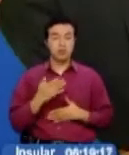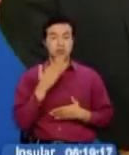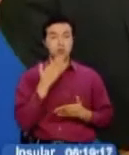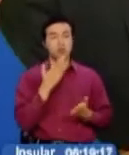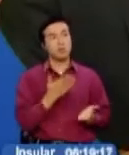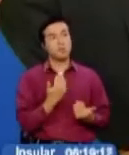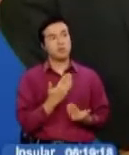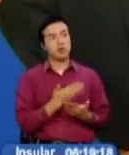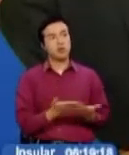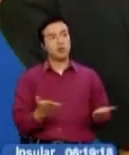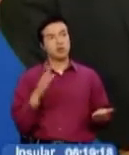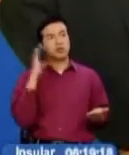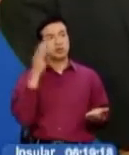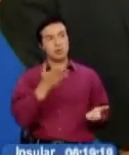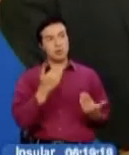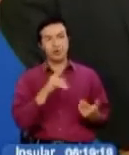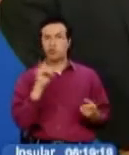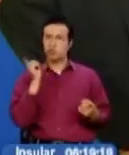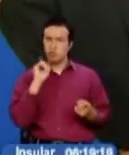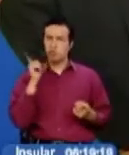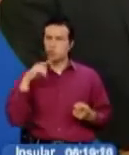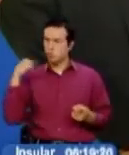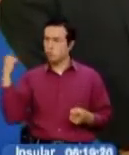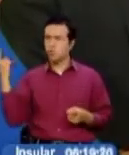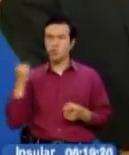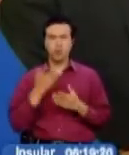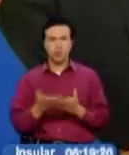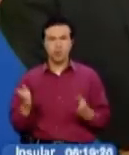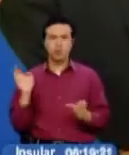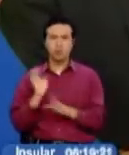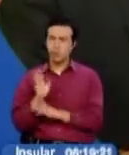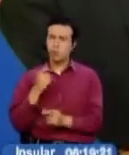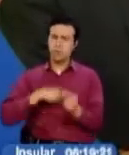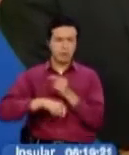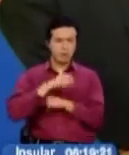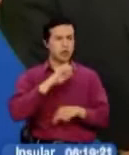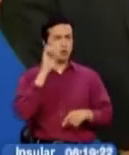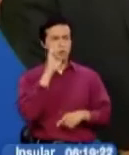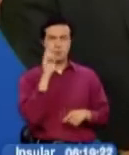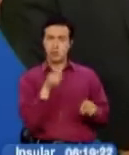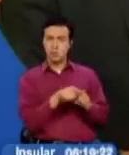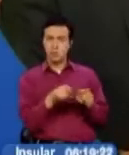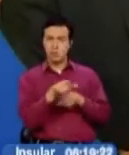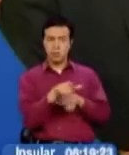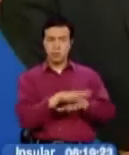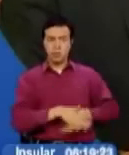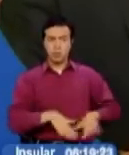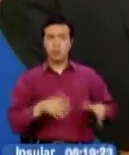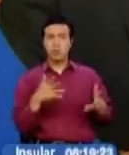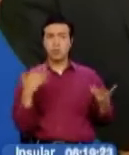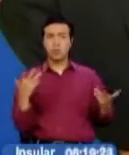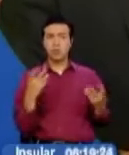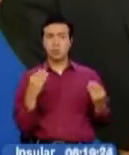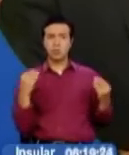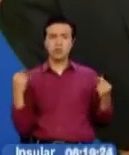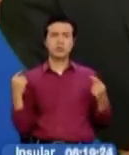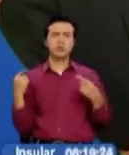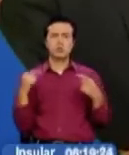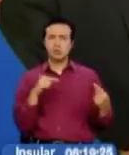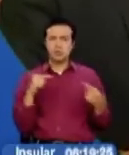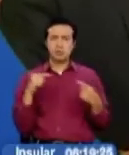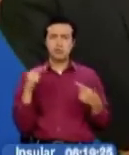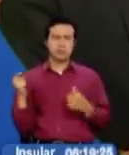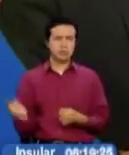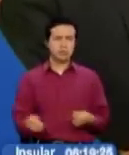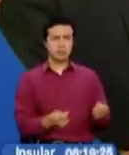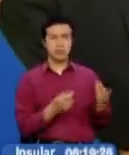recibir productos colombianos, sino también de insertarse en el mercado colombiano, en las zonas que estaban infectadas de violencia, que